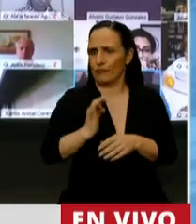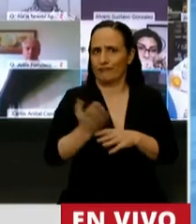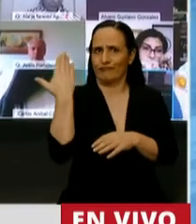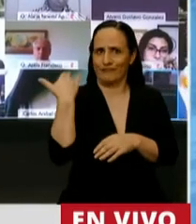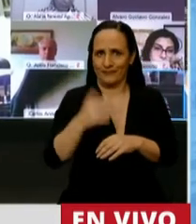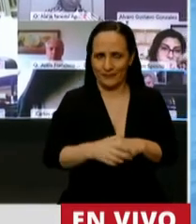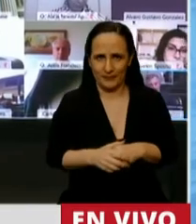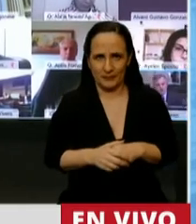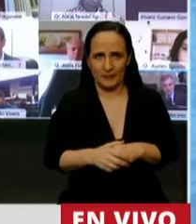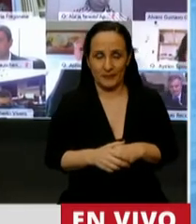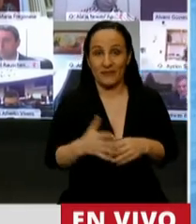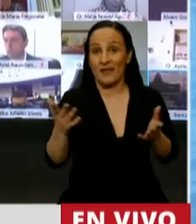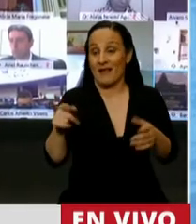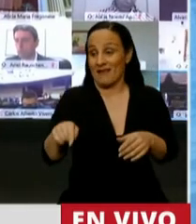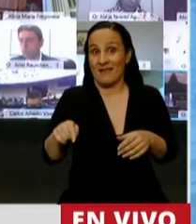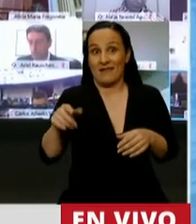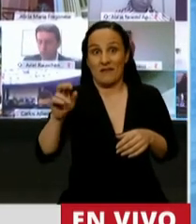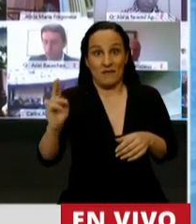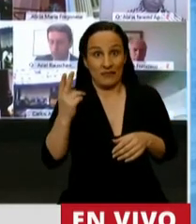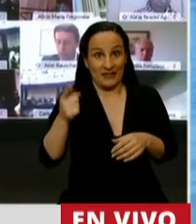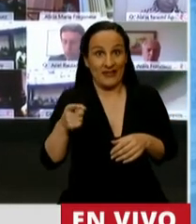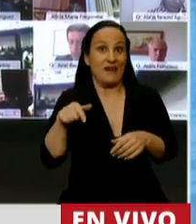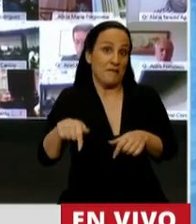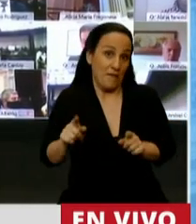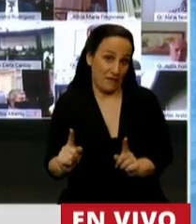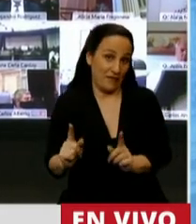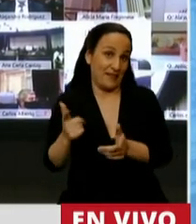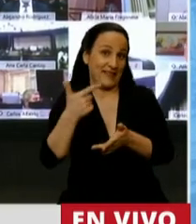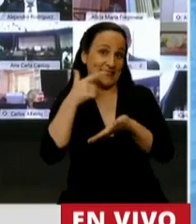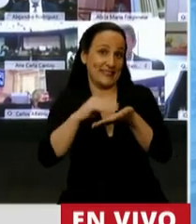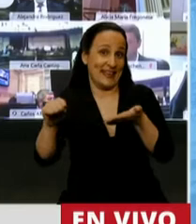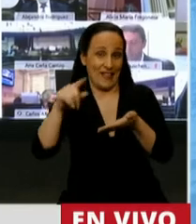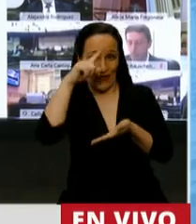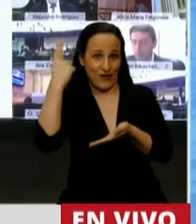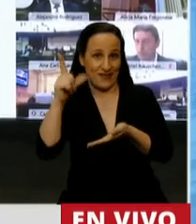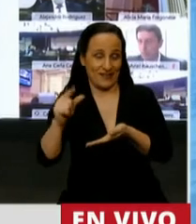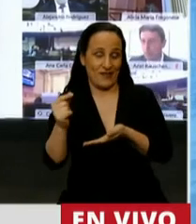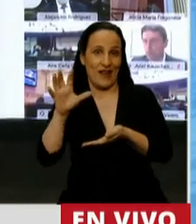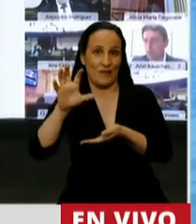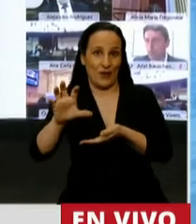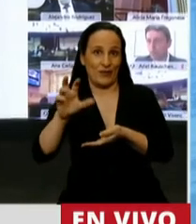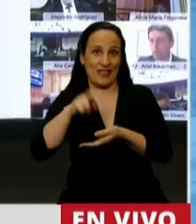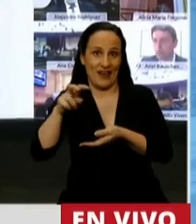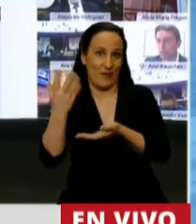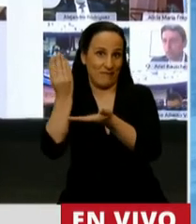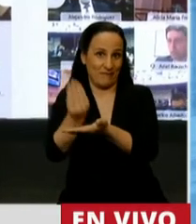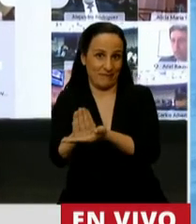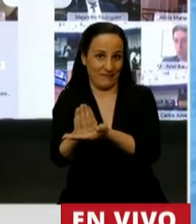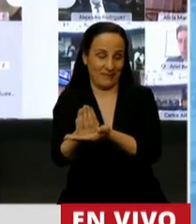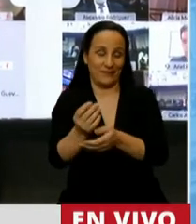atrás. Si no hubiera fallecido, hoy sería senador nacional representando a la provincia de Nauquén